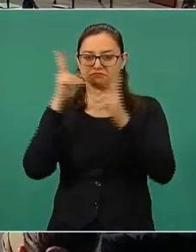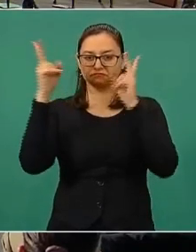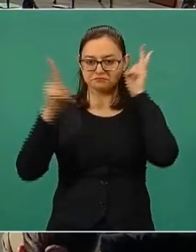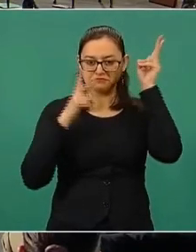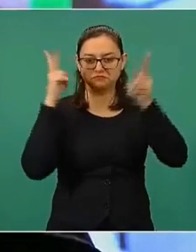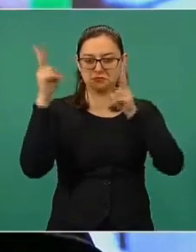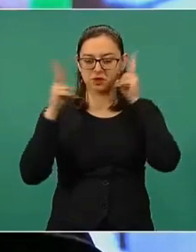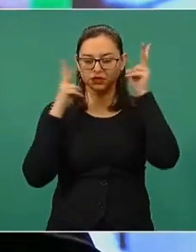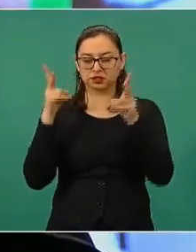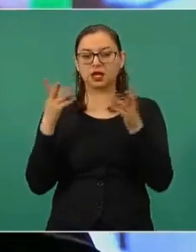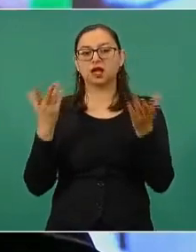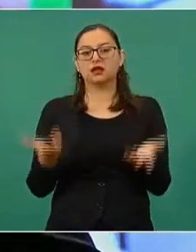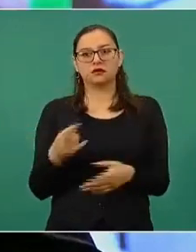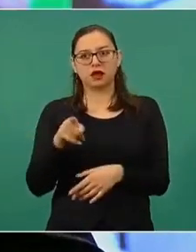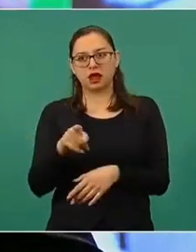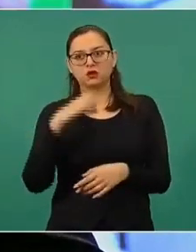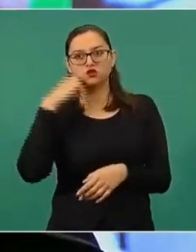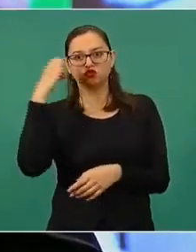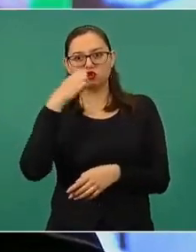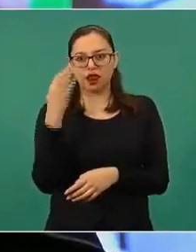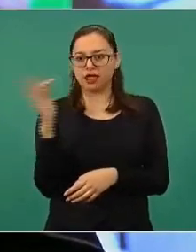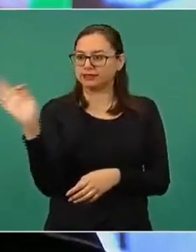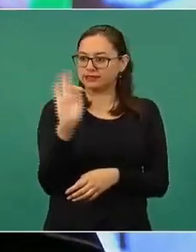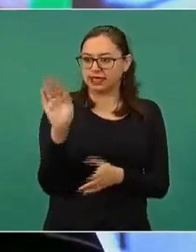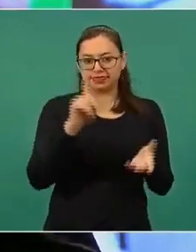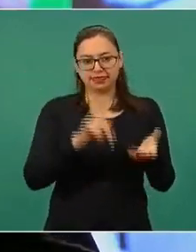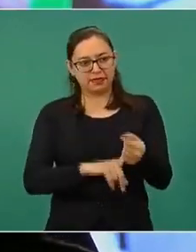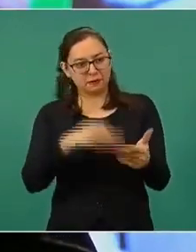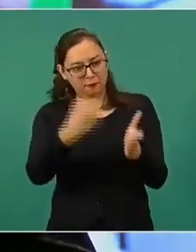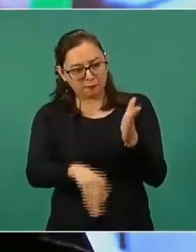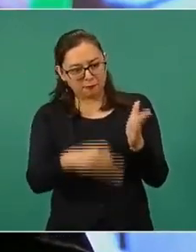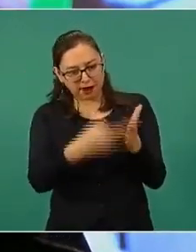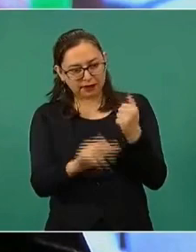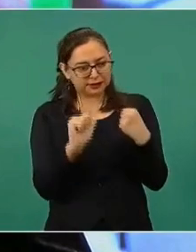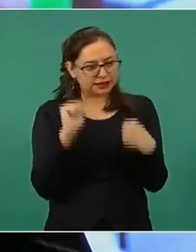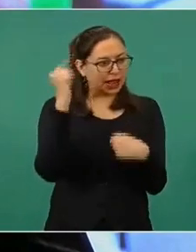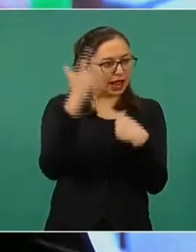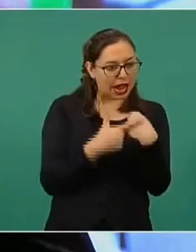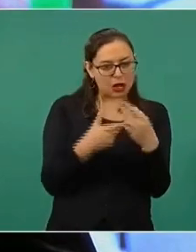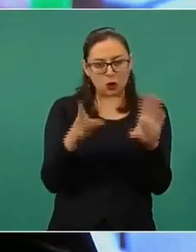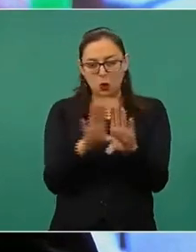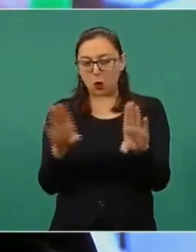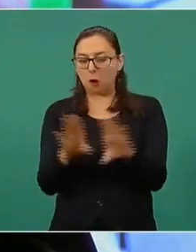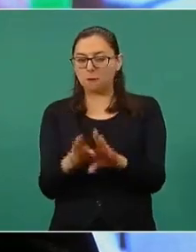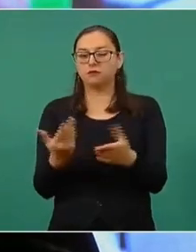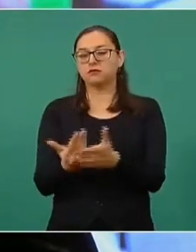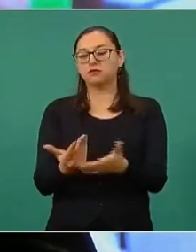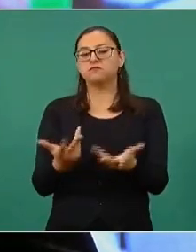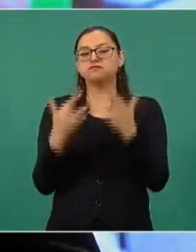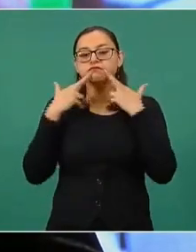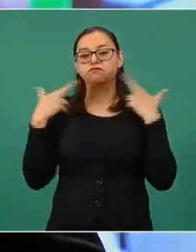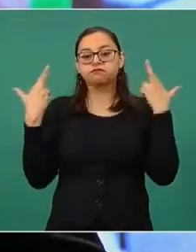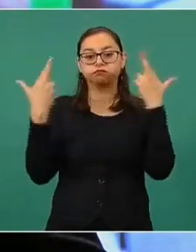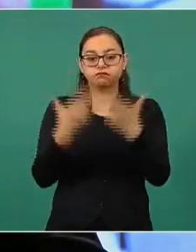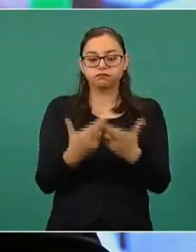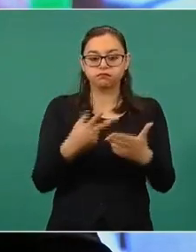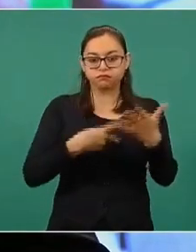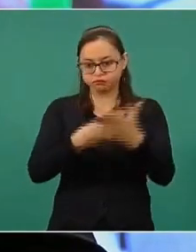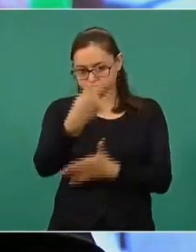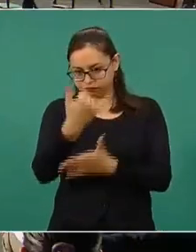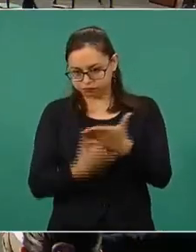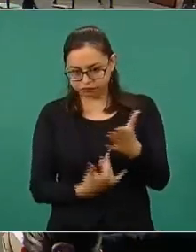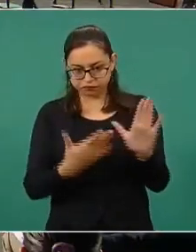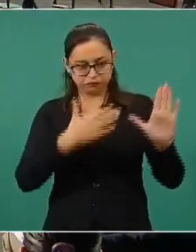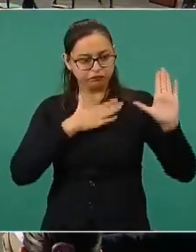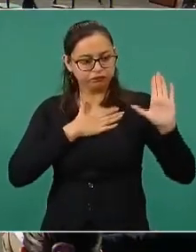visitando escuelas para ver las necesidades, para ver los compromisos que se han adquirido en las reuniones precisamente del proyecto que se